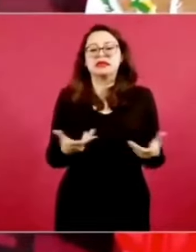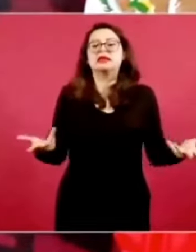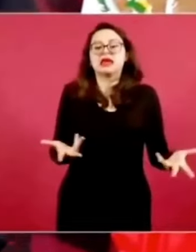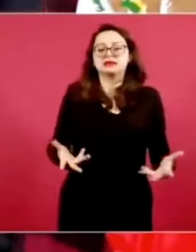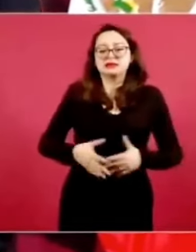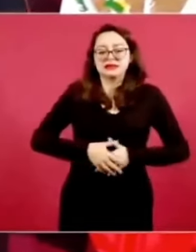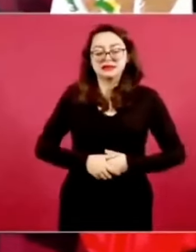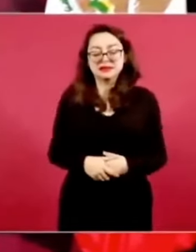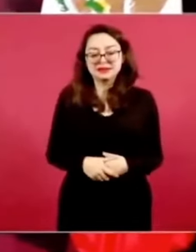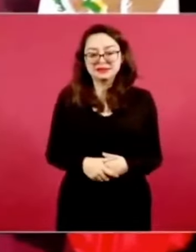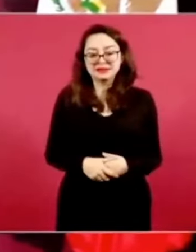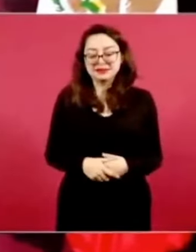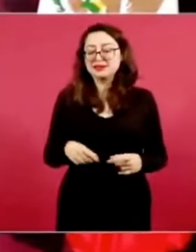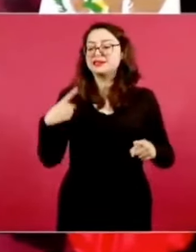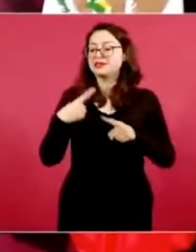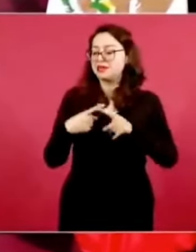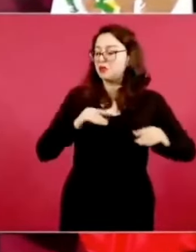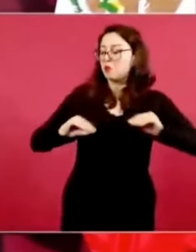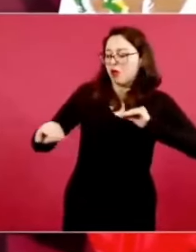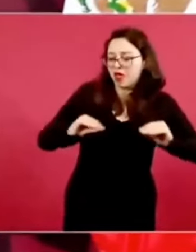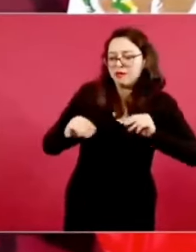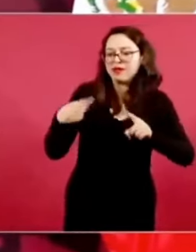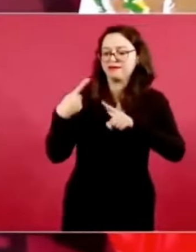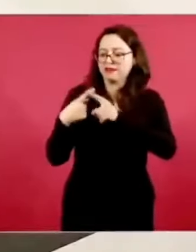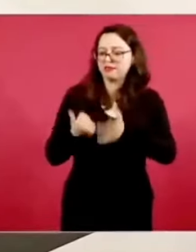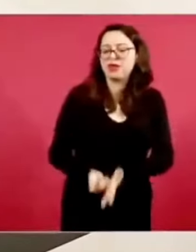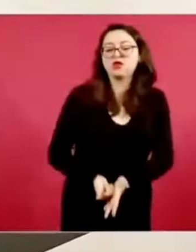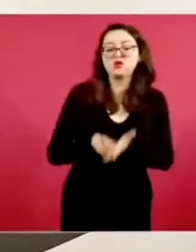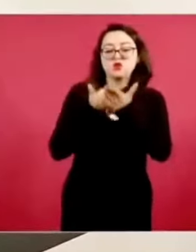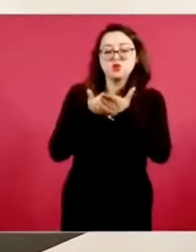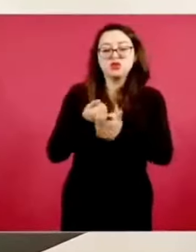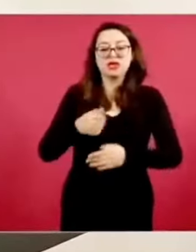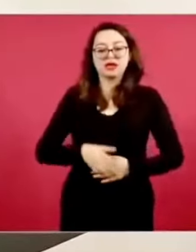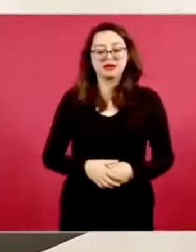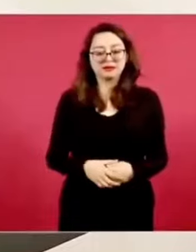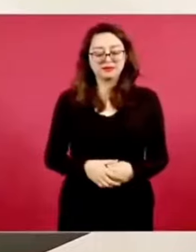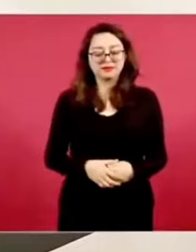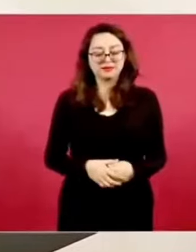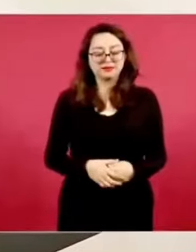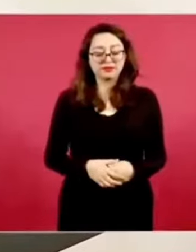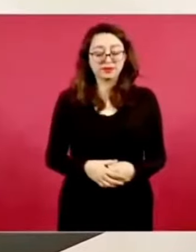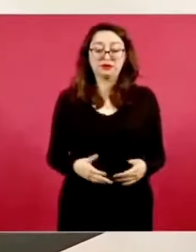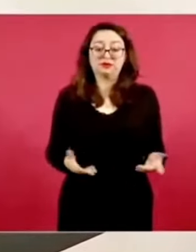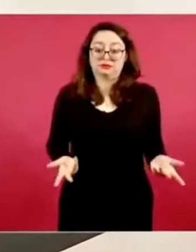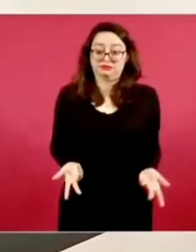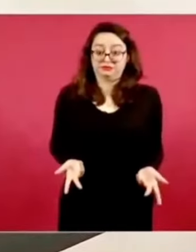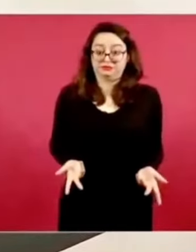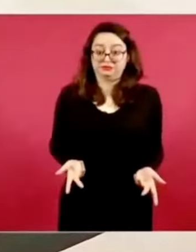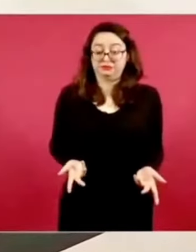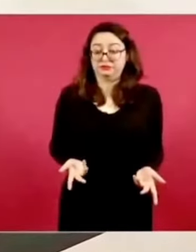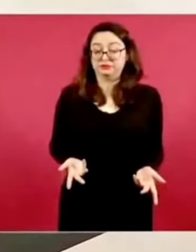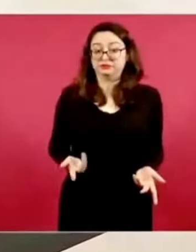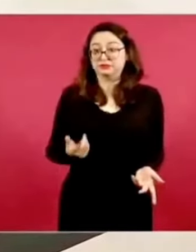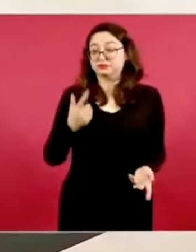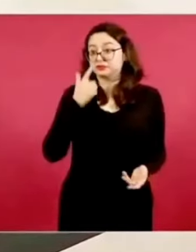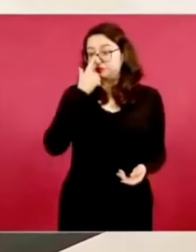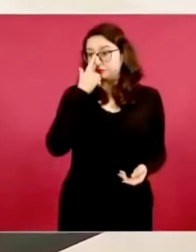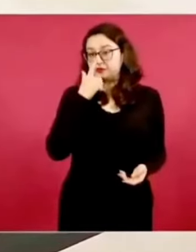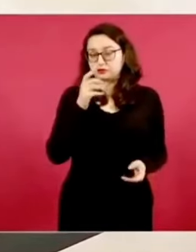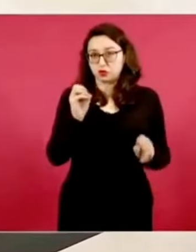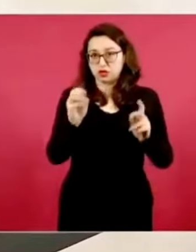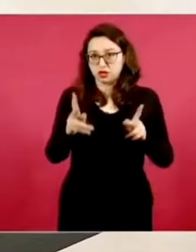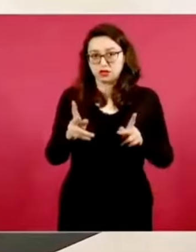decidimos, el pueblo decidió que no se haga, y ahora con quién,